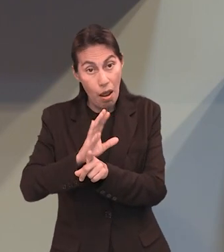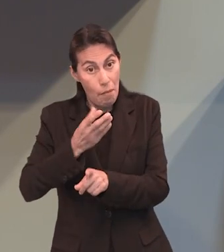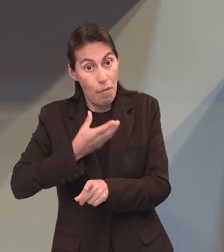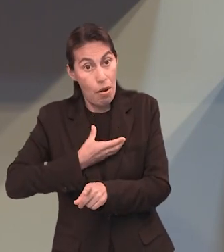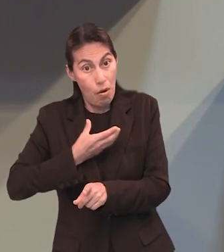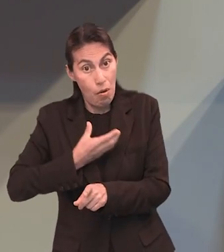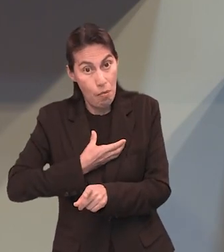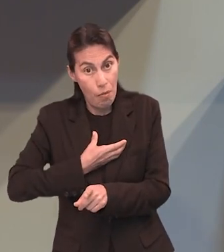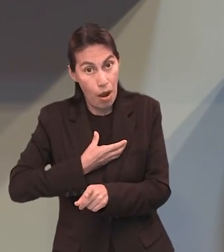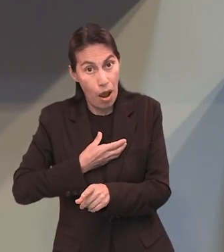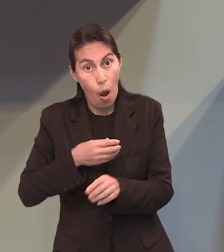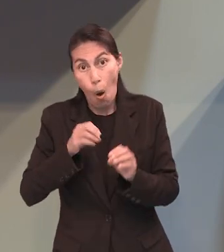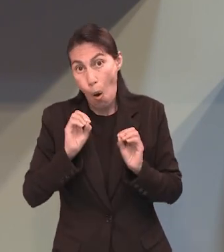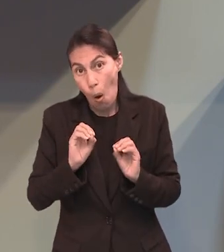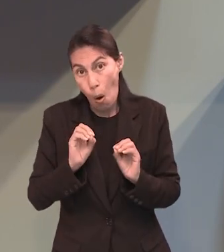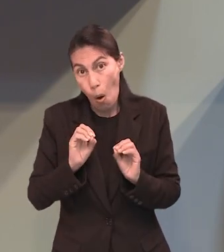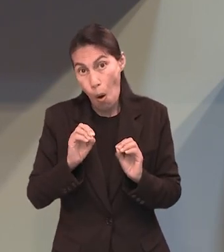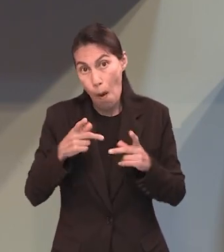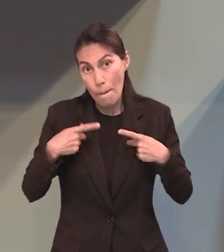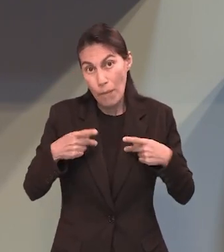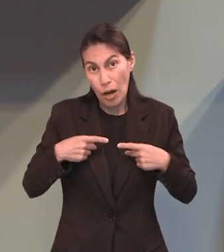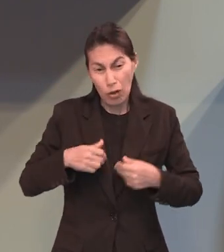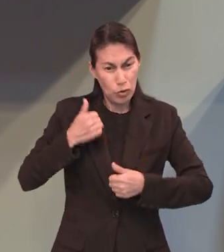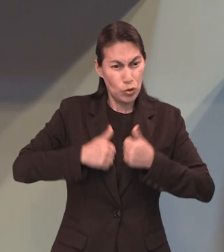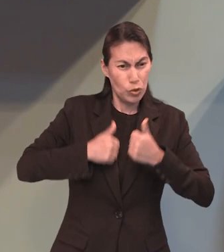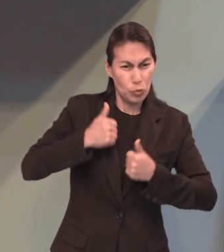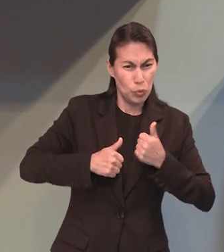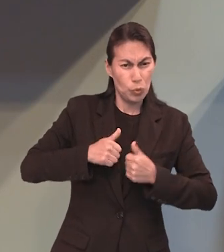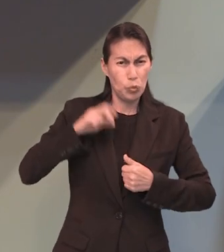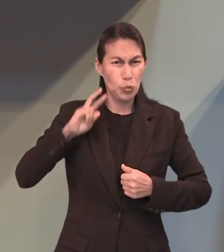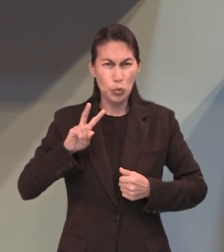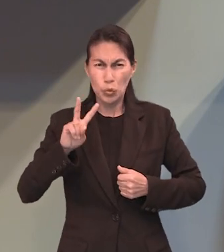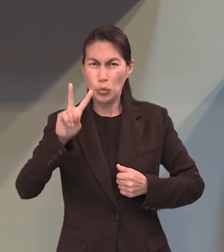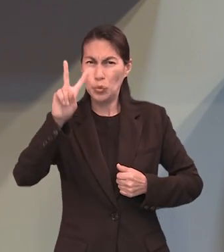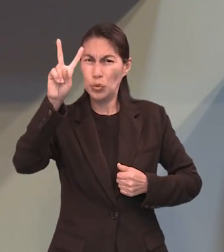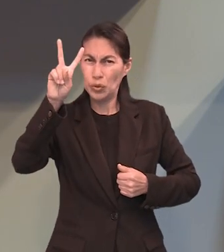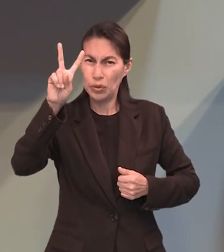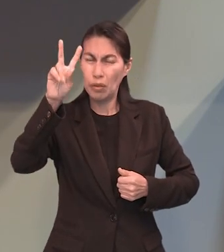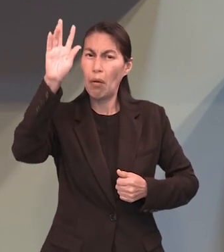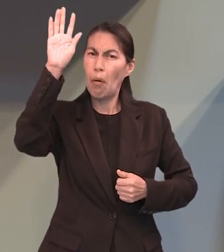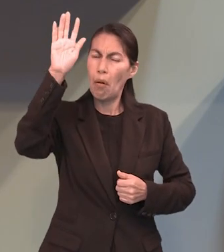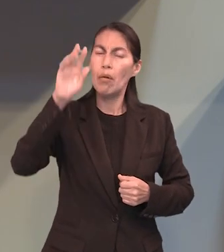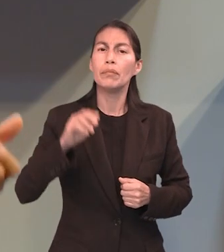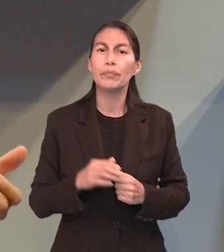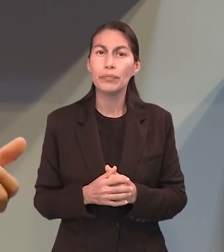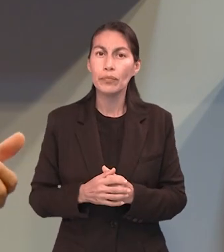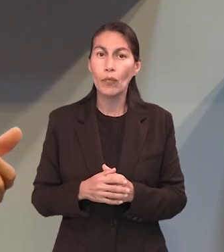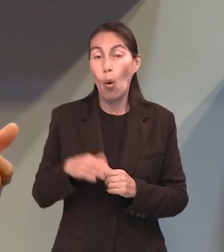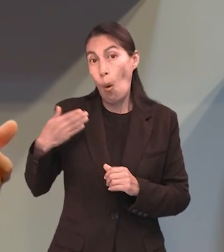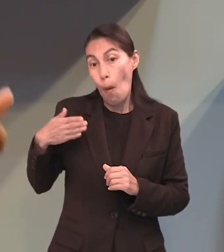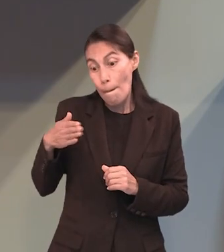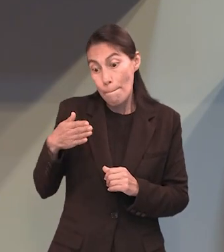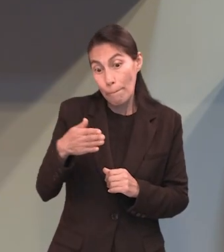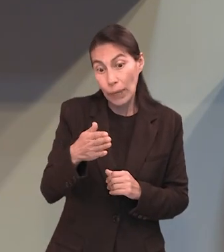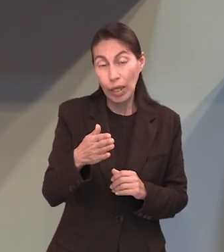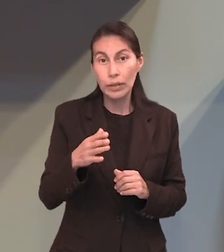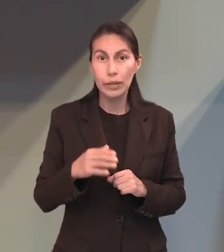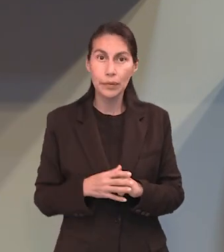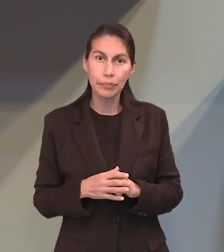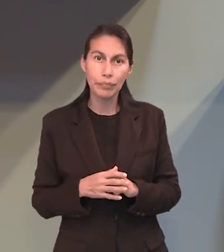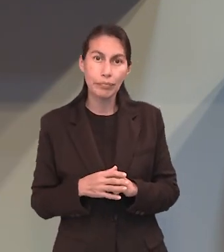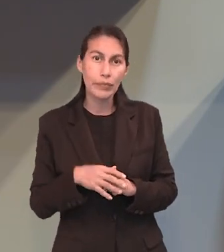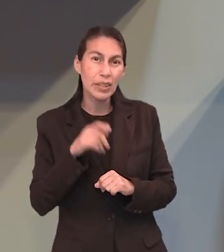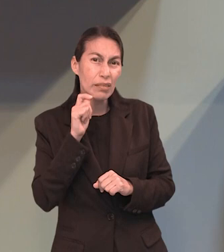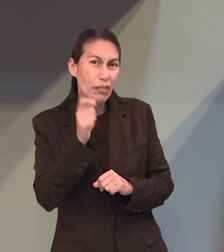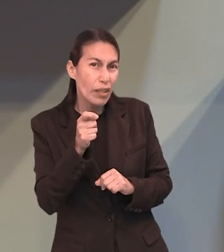o con una palma señalando la victoria de los atletas o con un pez. Lo mostraban algo